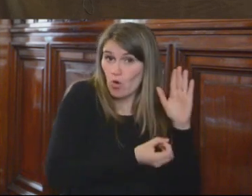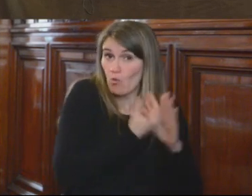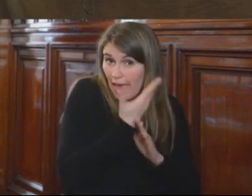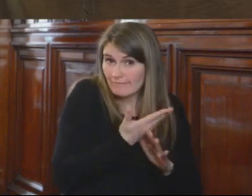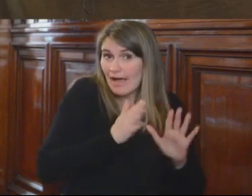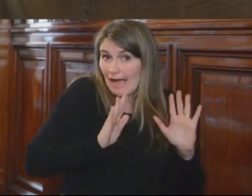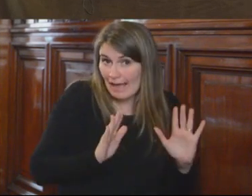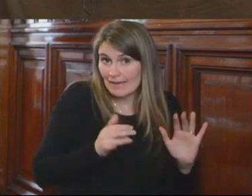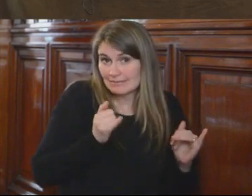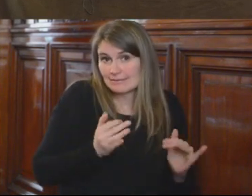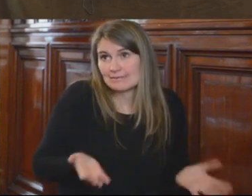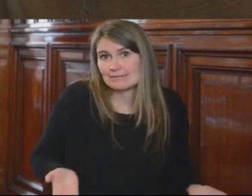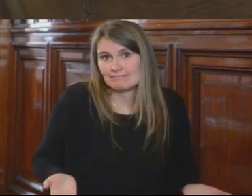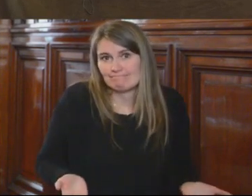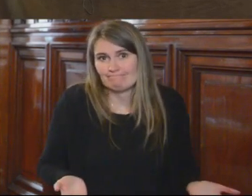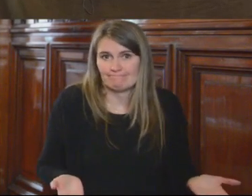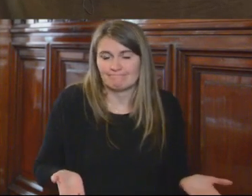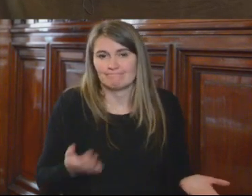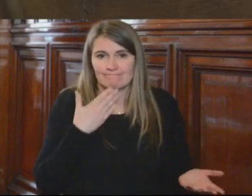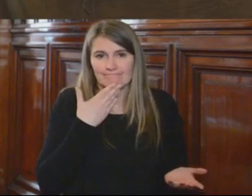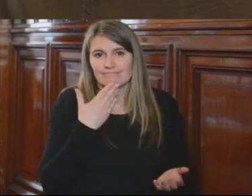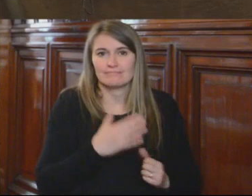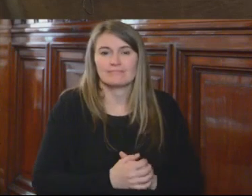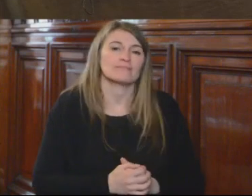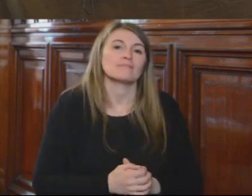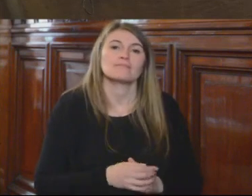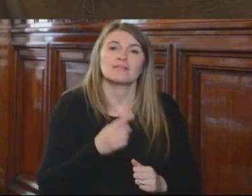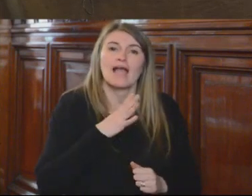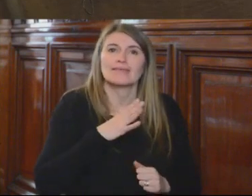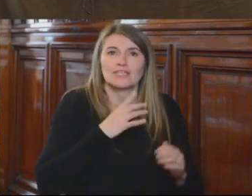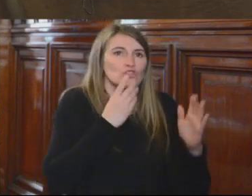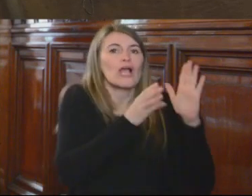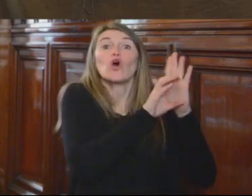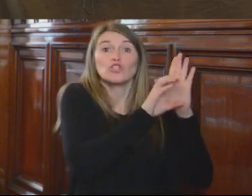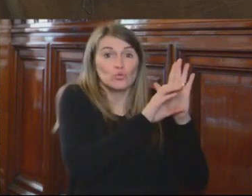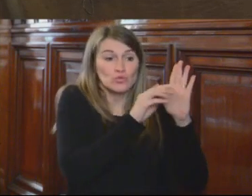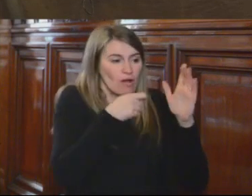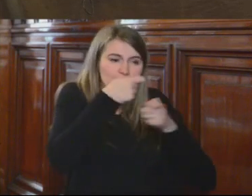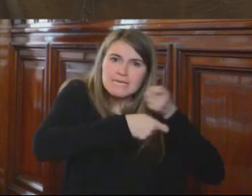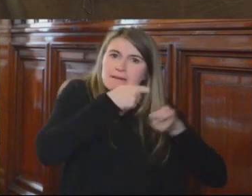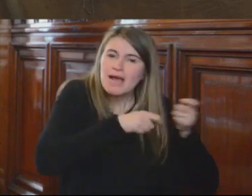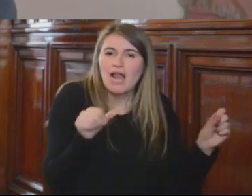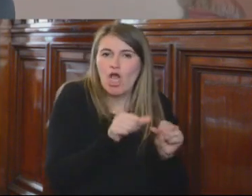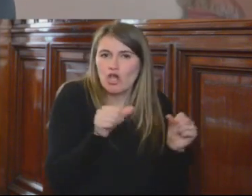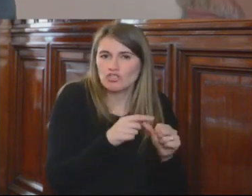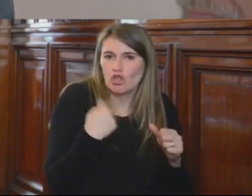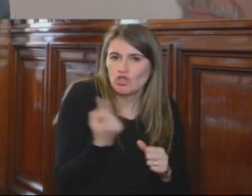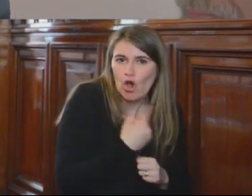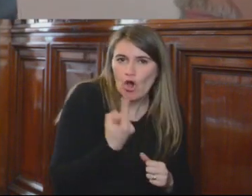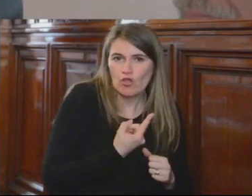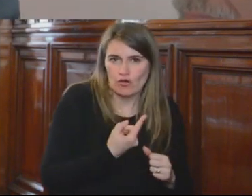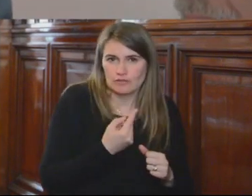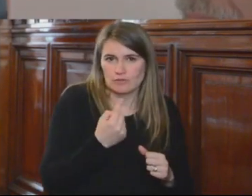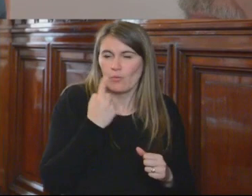acompañaba por una asistencia que hacía el conocido maestro de Coimbra, mi